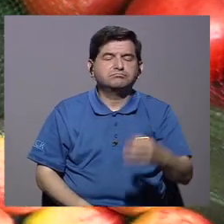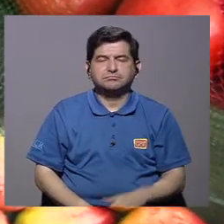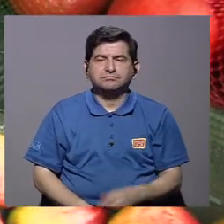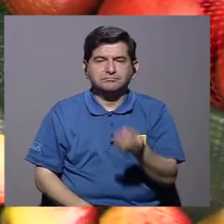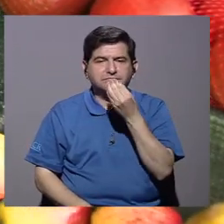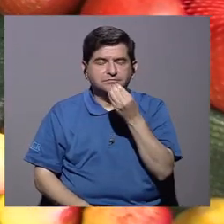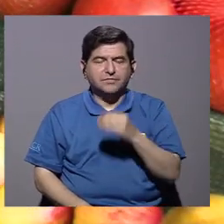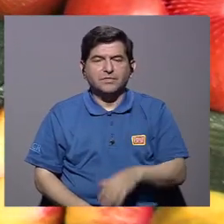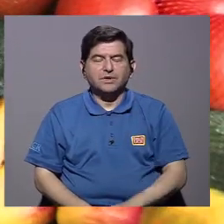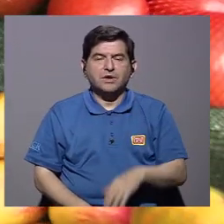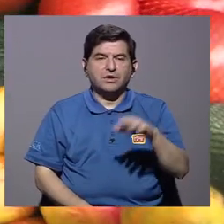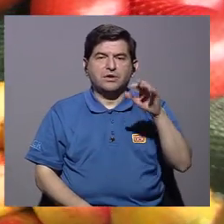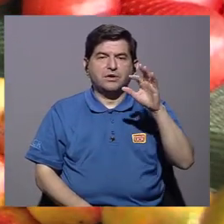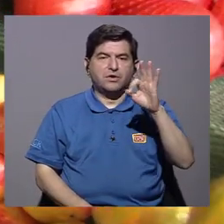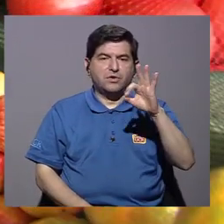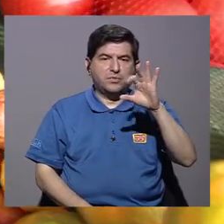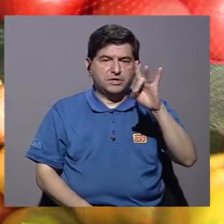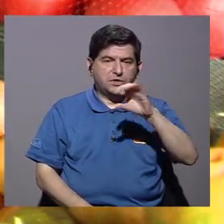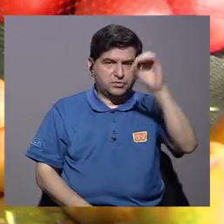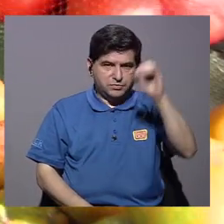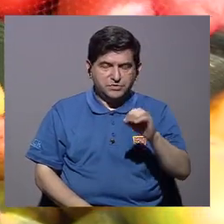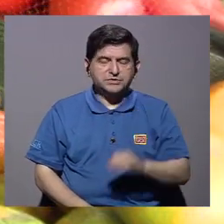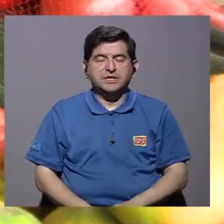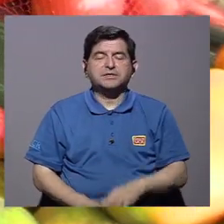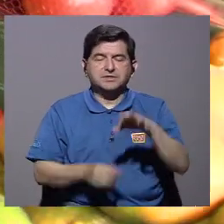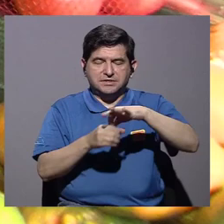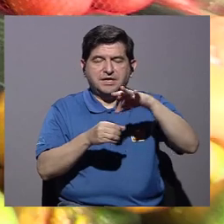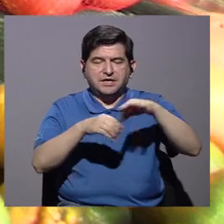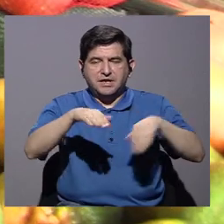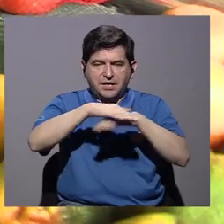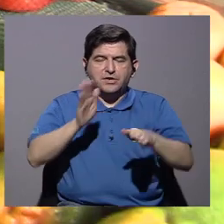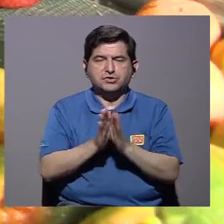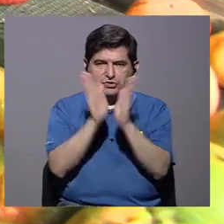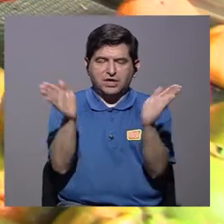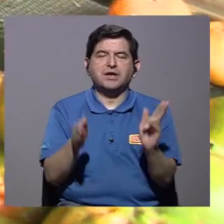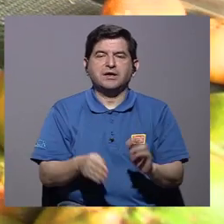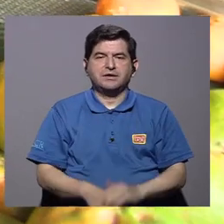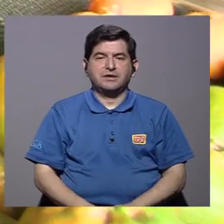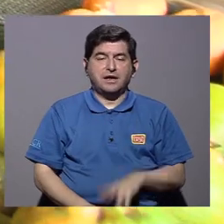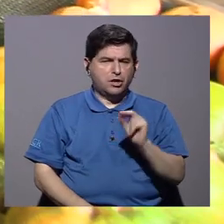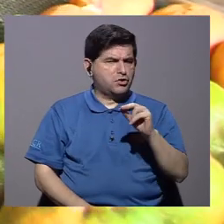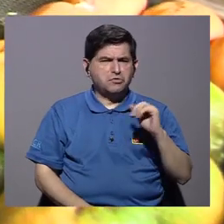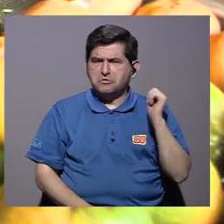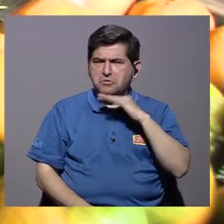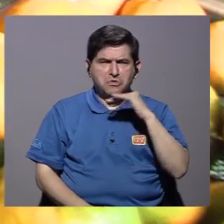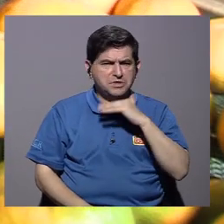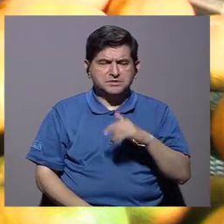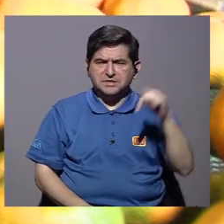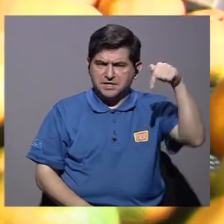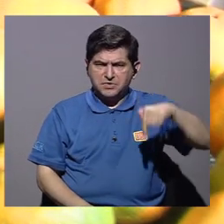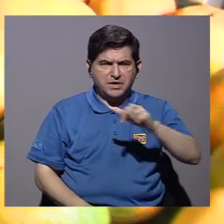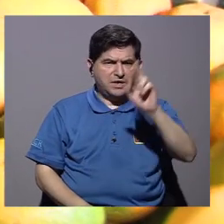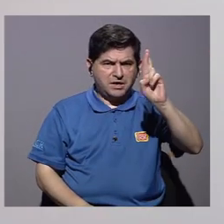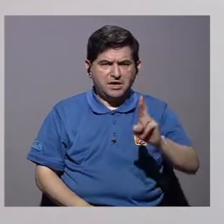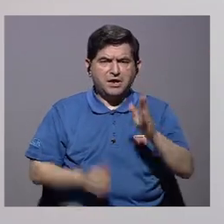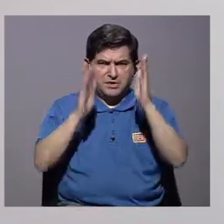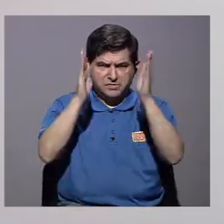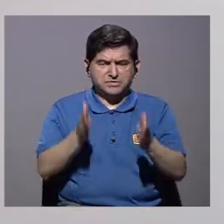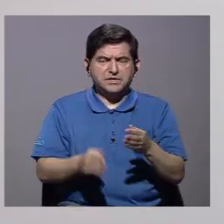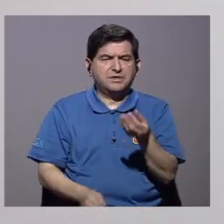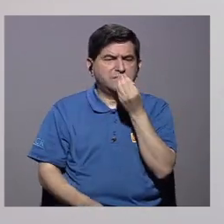85% de la población los consume a diario y el 98% de la población consume granos básicos en general.